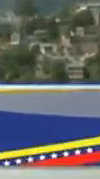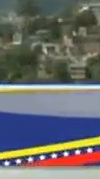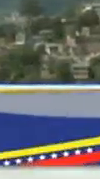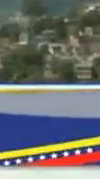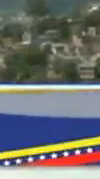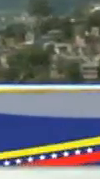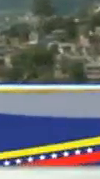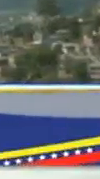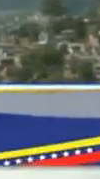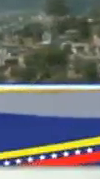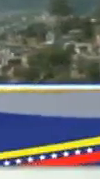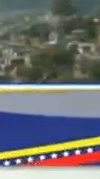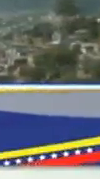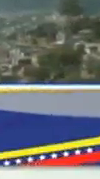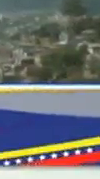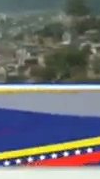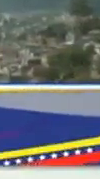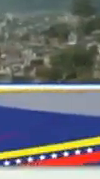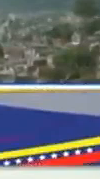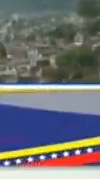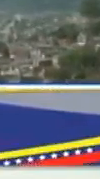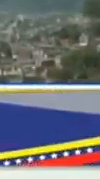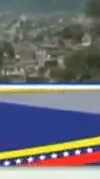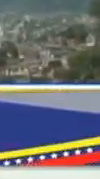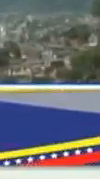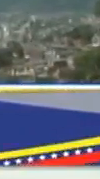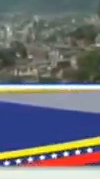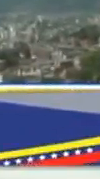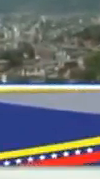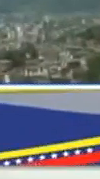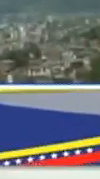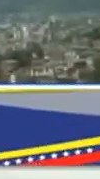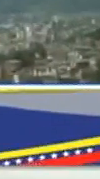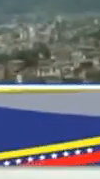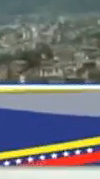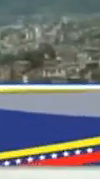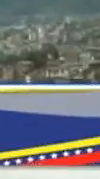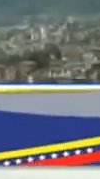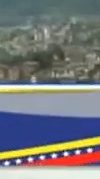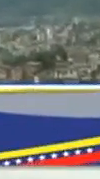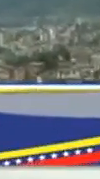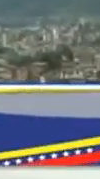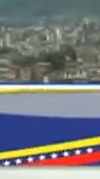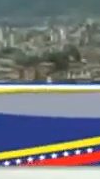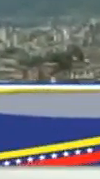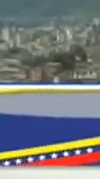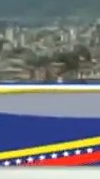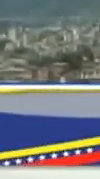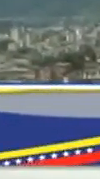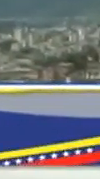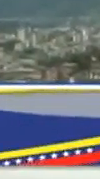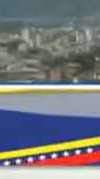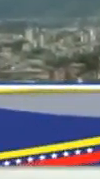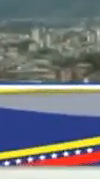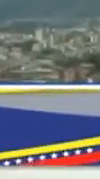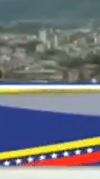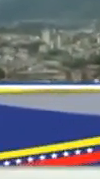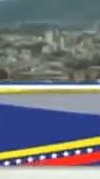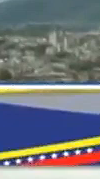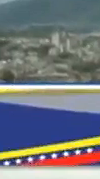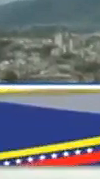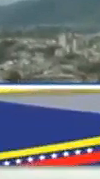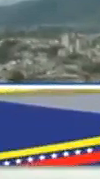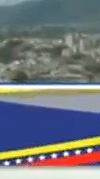seguridad y defensa de la nación. Las cabras y las ovejas están a lo largo y ancho del territorio nacional, suponen presencia en el territorio, transformación del medio físico,